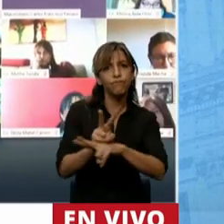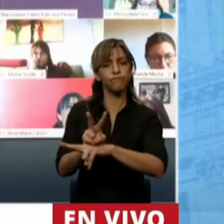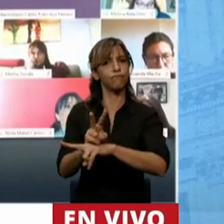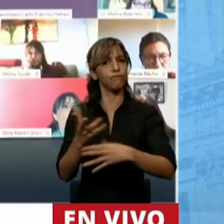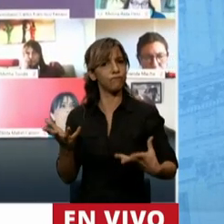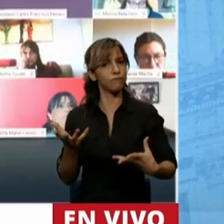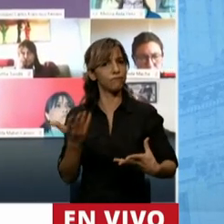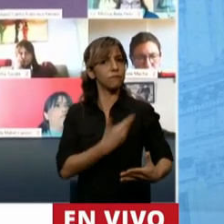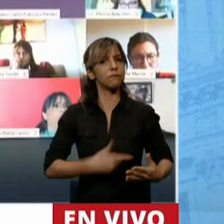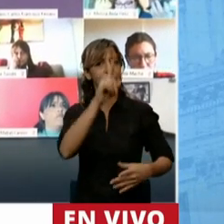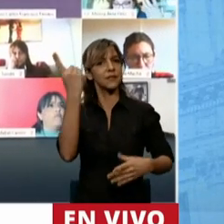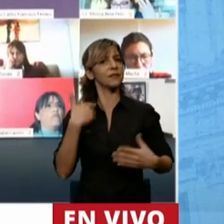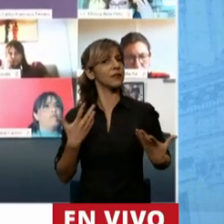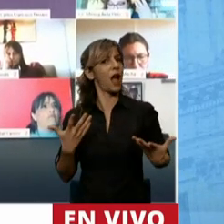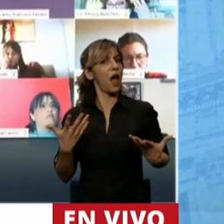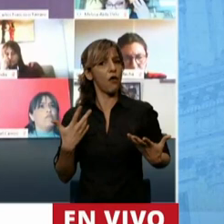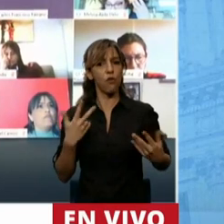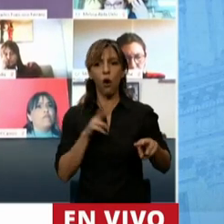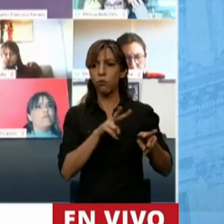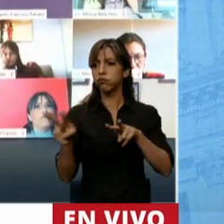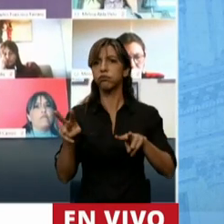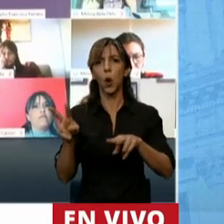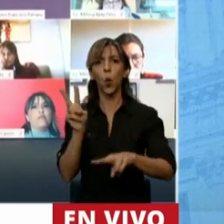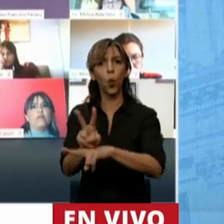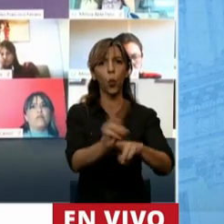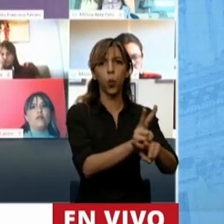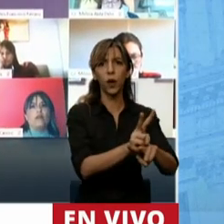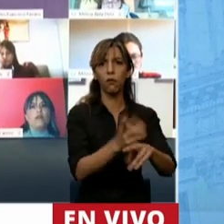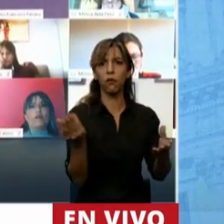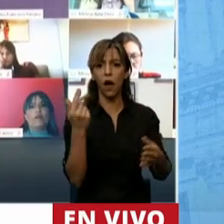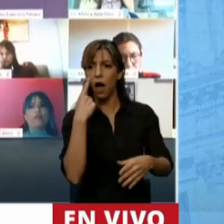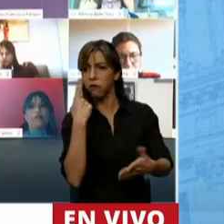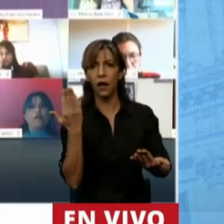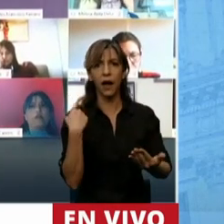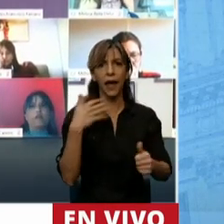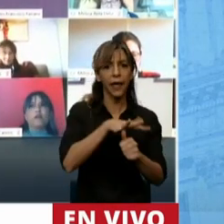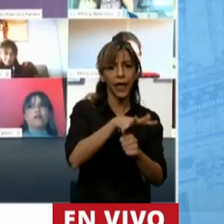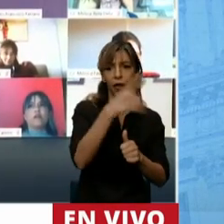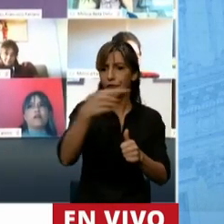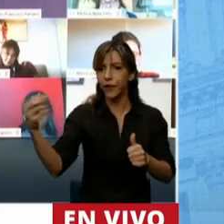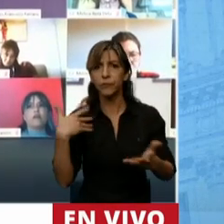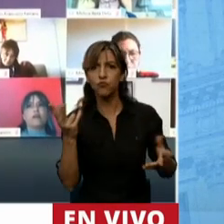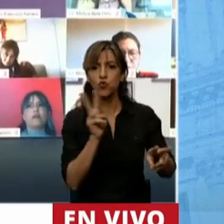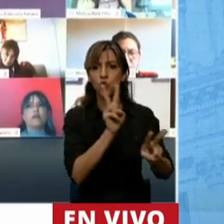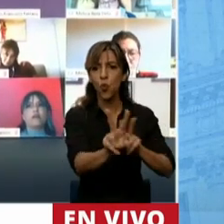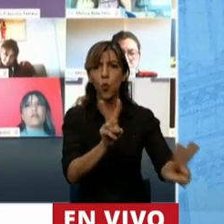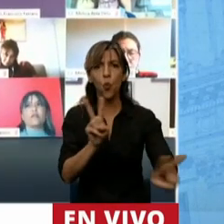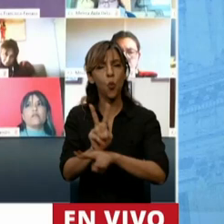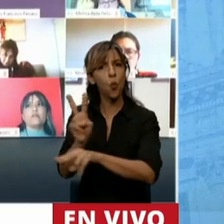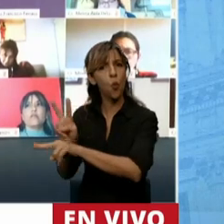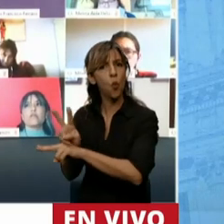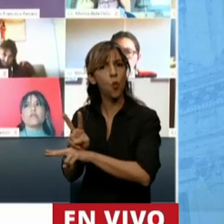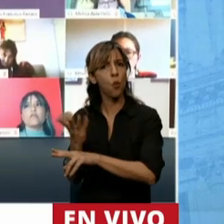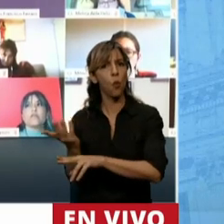sensible a la mirada de género pero fundamentalmente de un Estado que tenga la